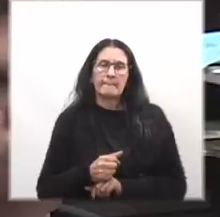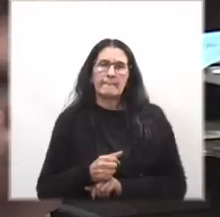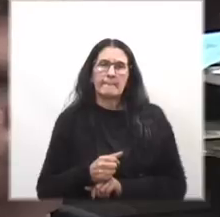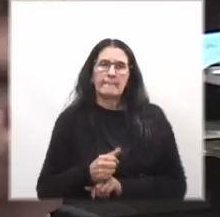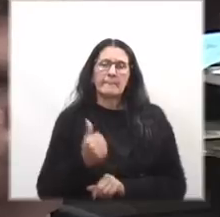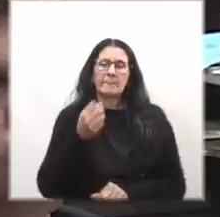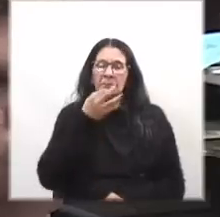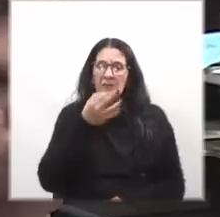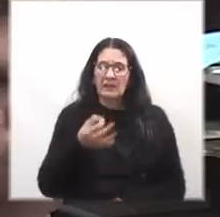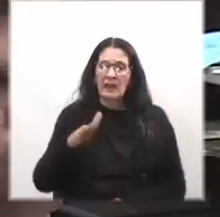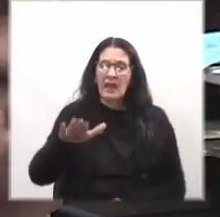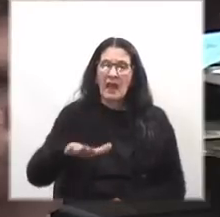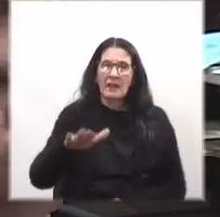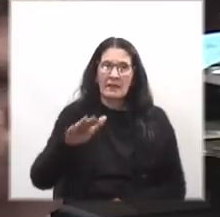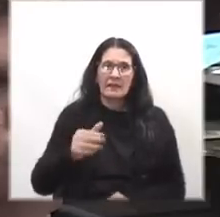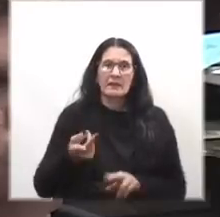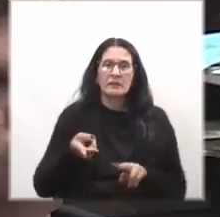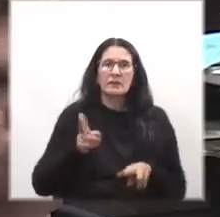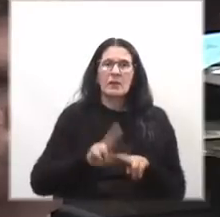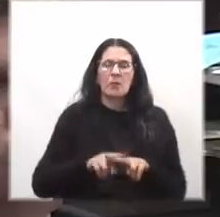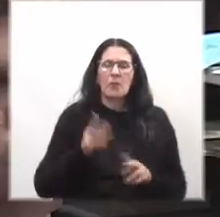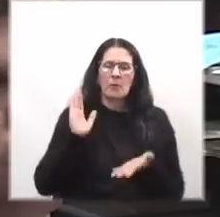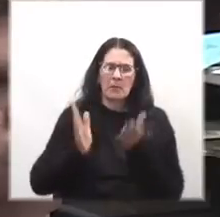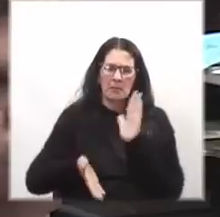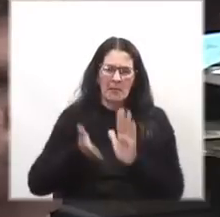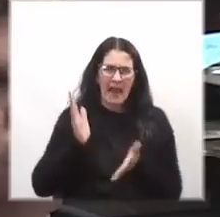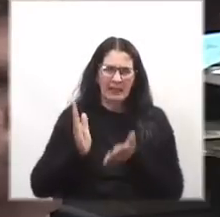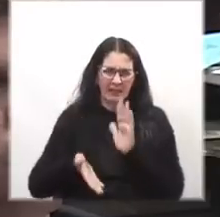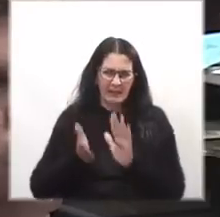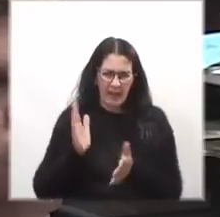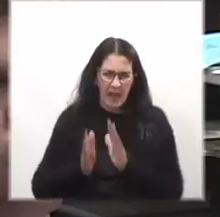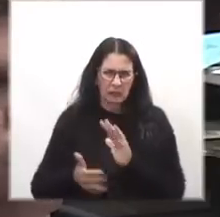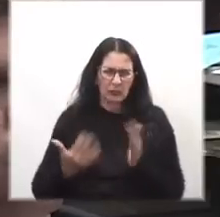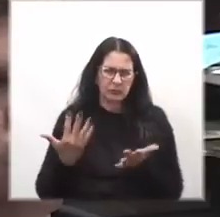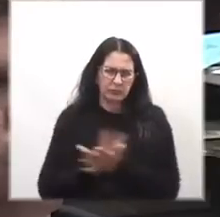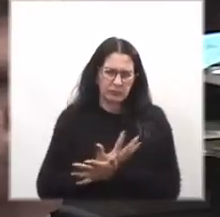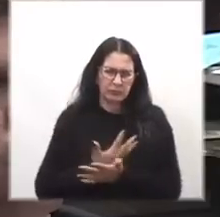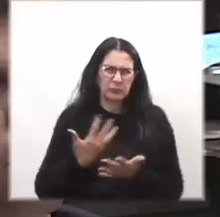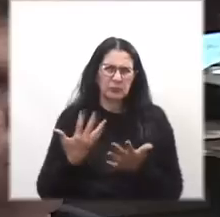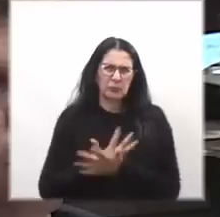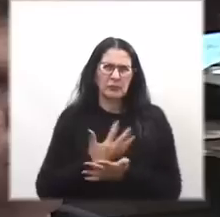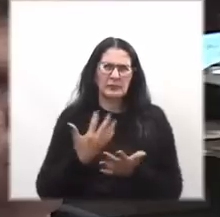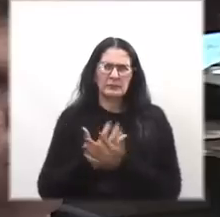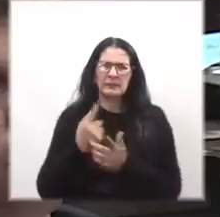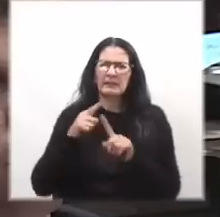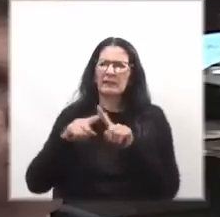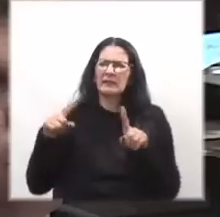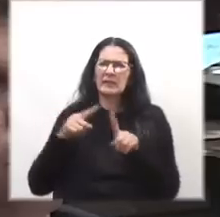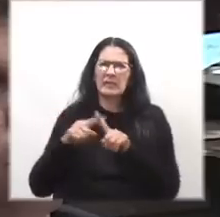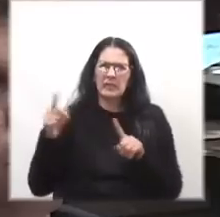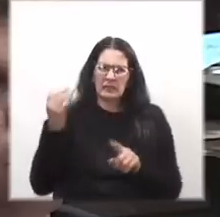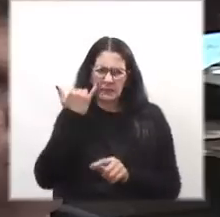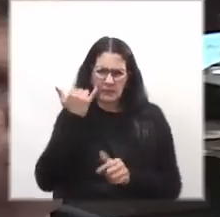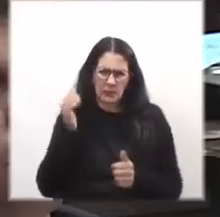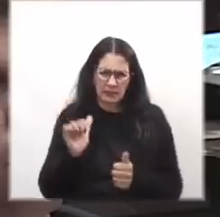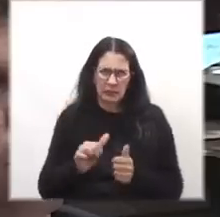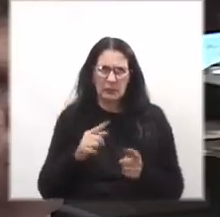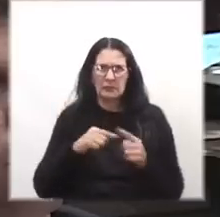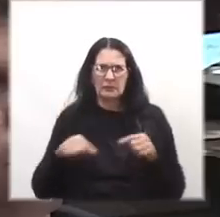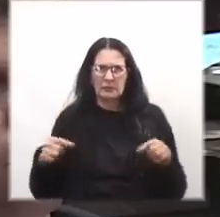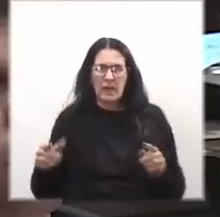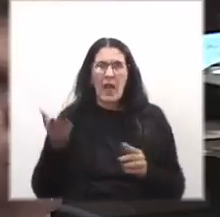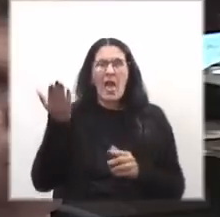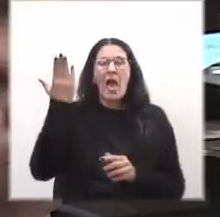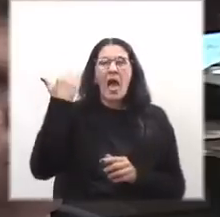dice que la niña murió debido a constato maltratos constantes que sufría por sus tíos que la recibieron porque antes la